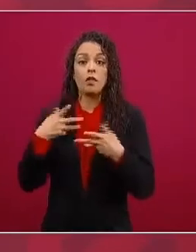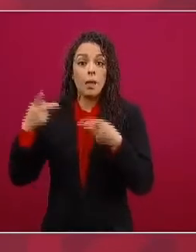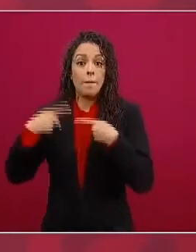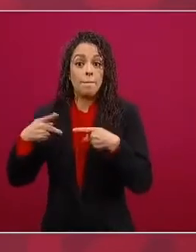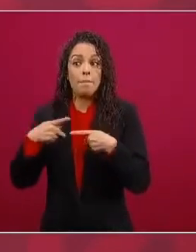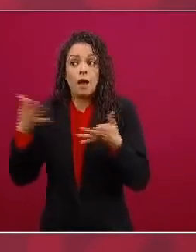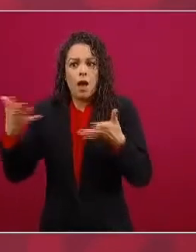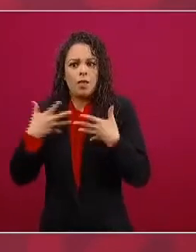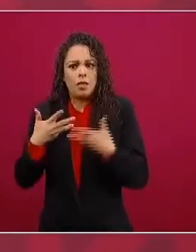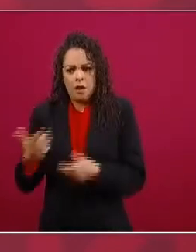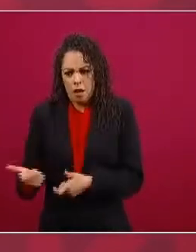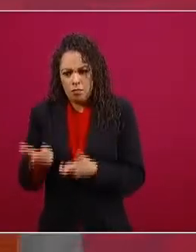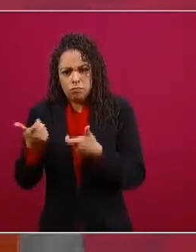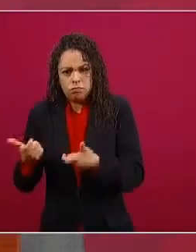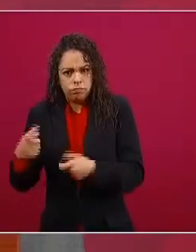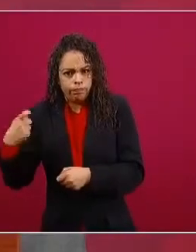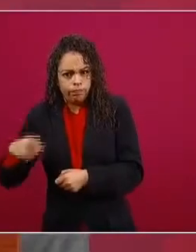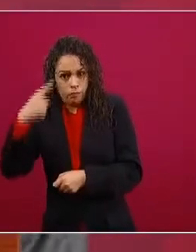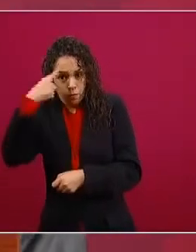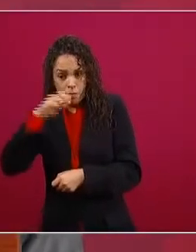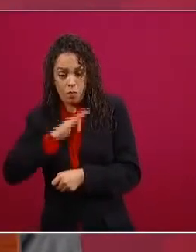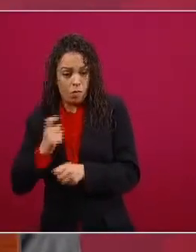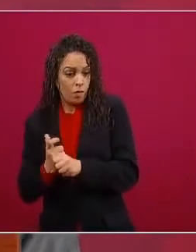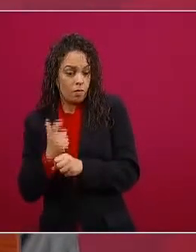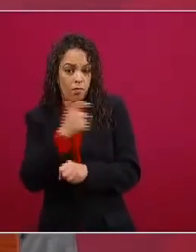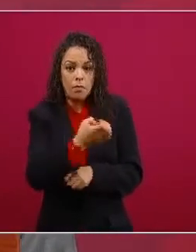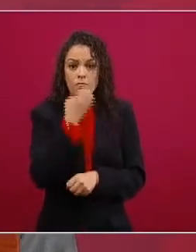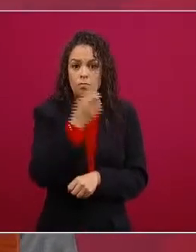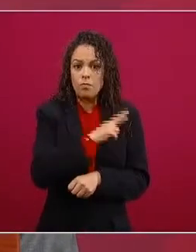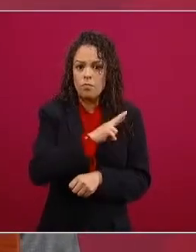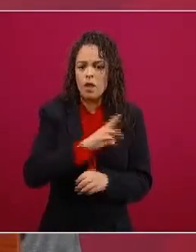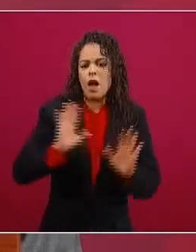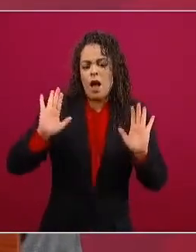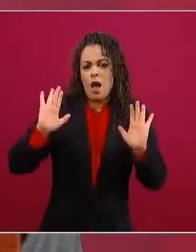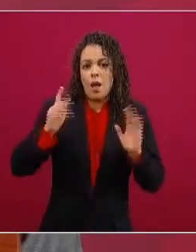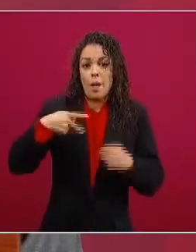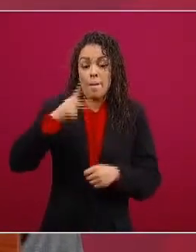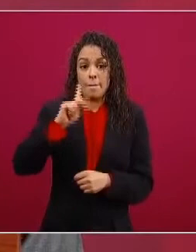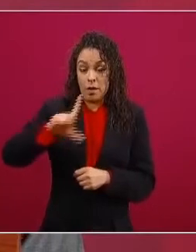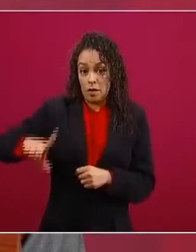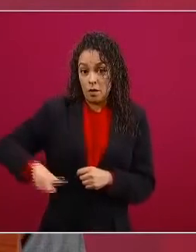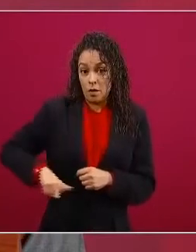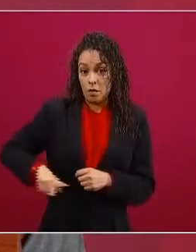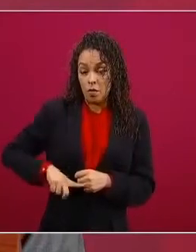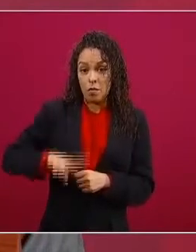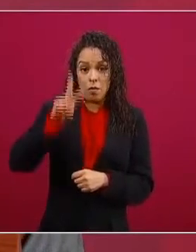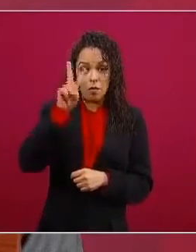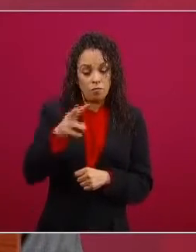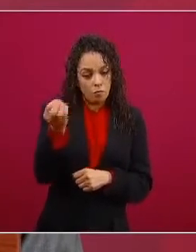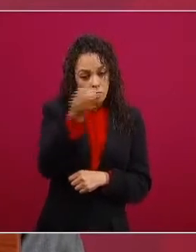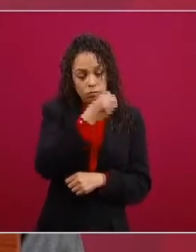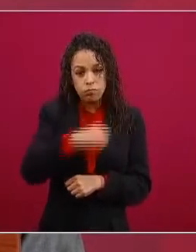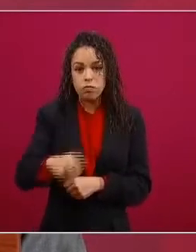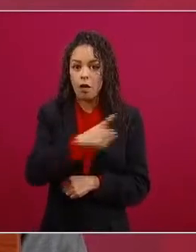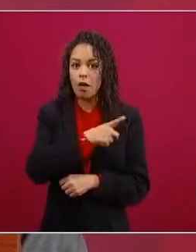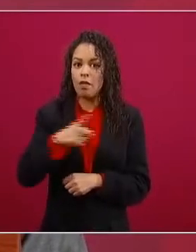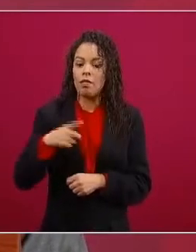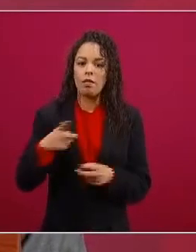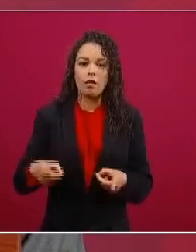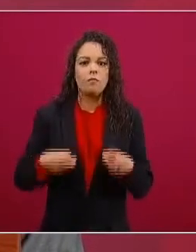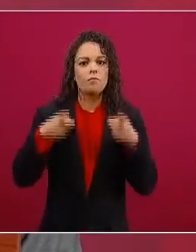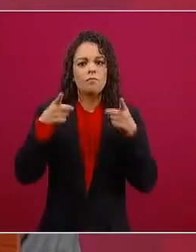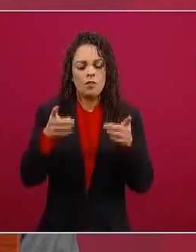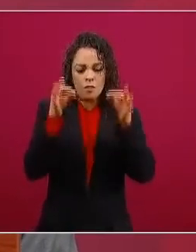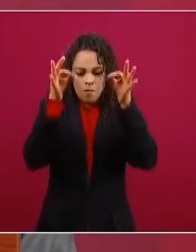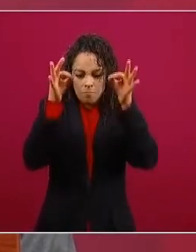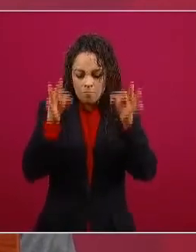pero el estado está obligado a garantizar la educación pública gratuita de calidad en todos